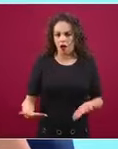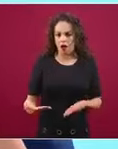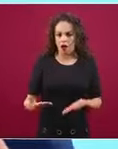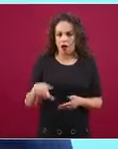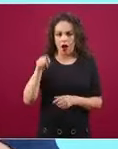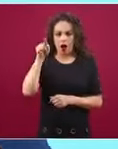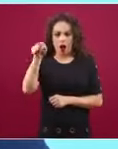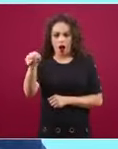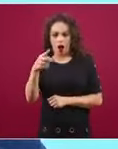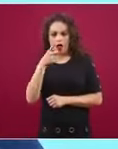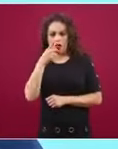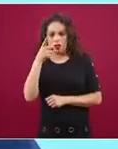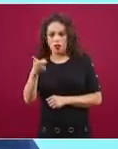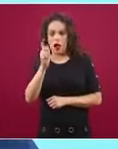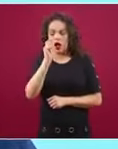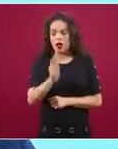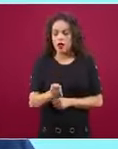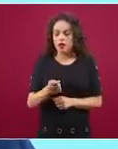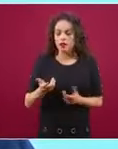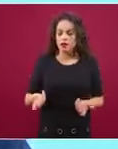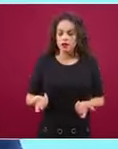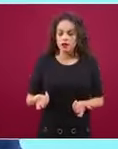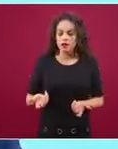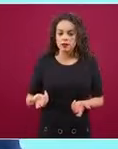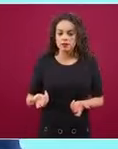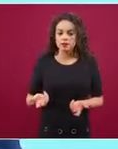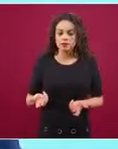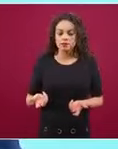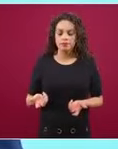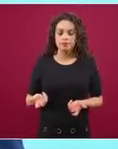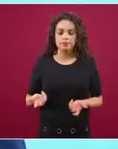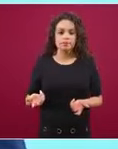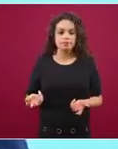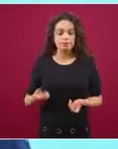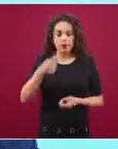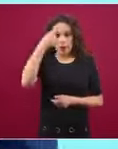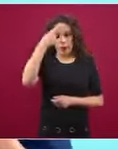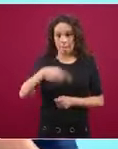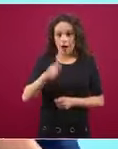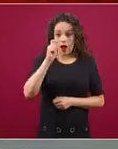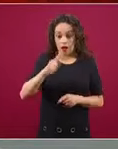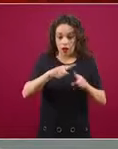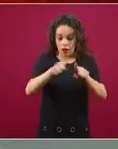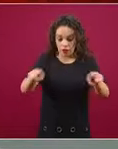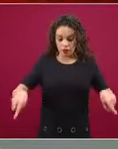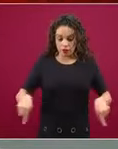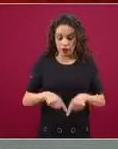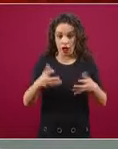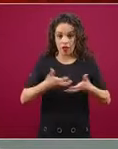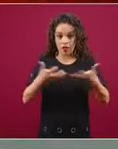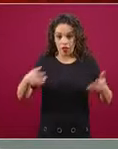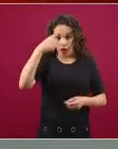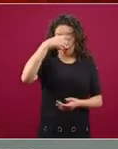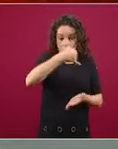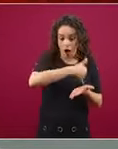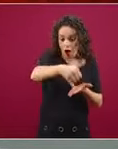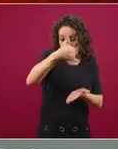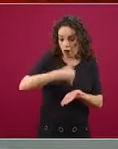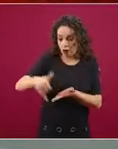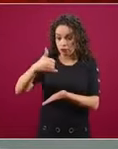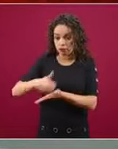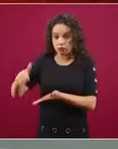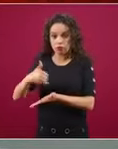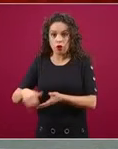la parcela para cultivar era de ellas, que bastaba con que